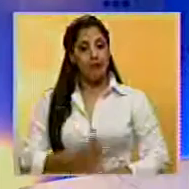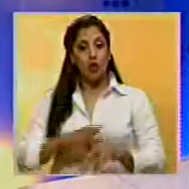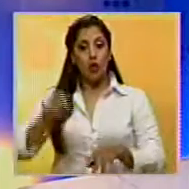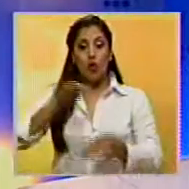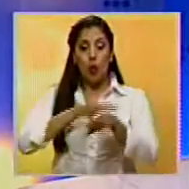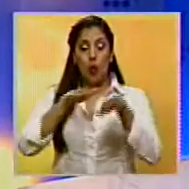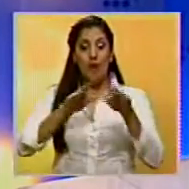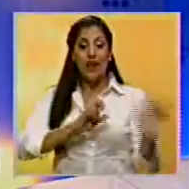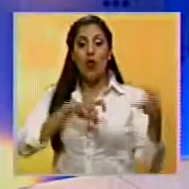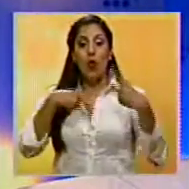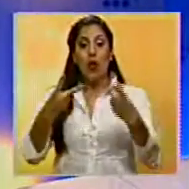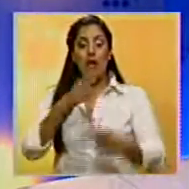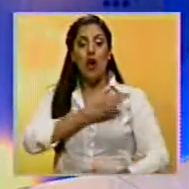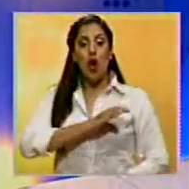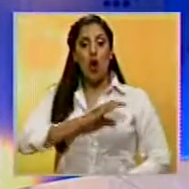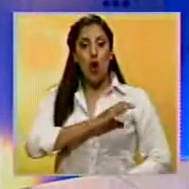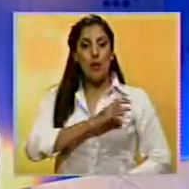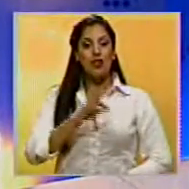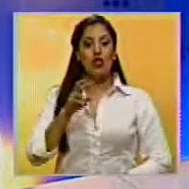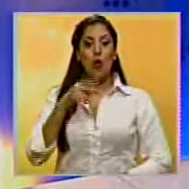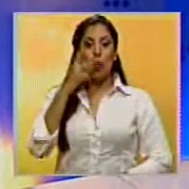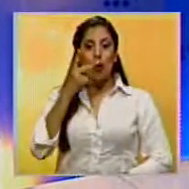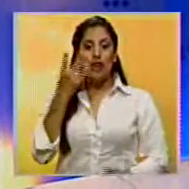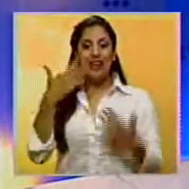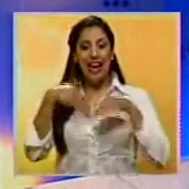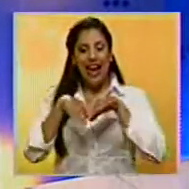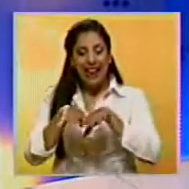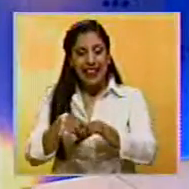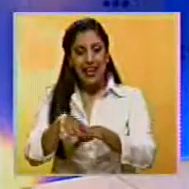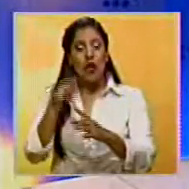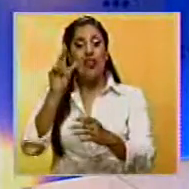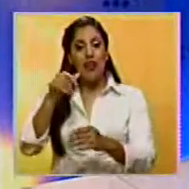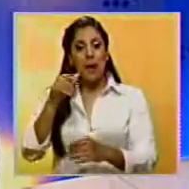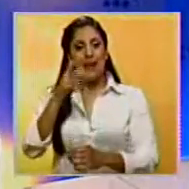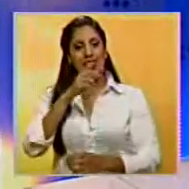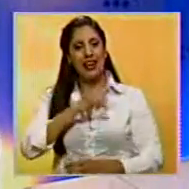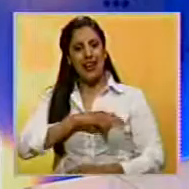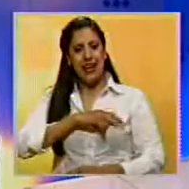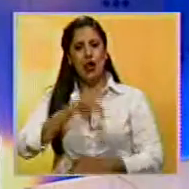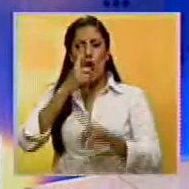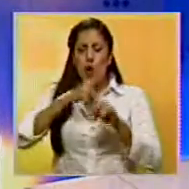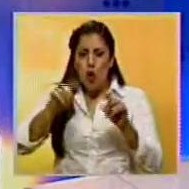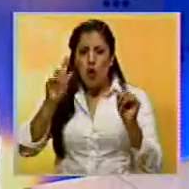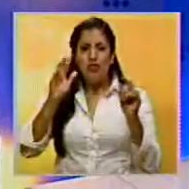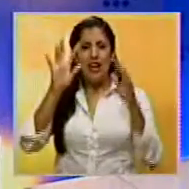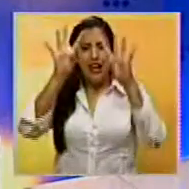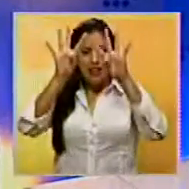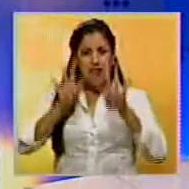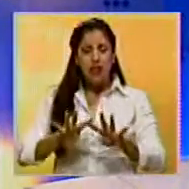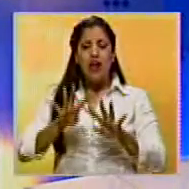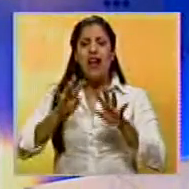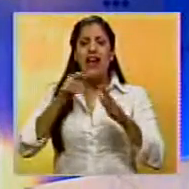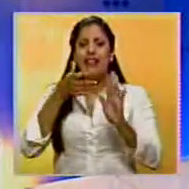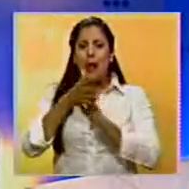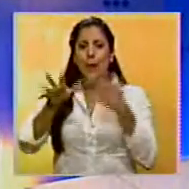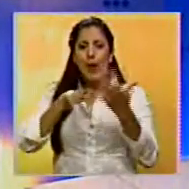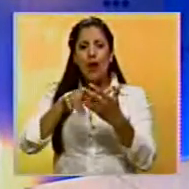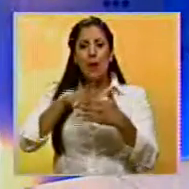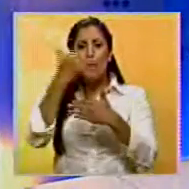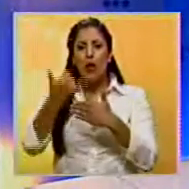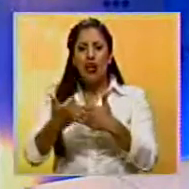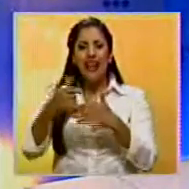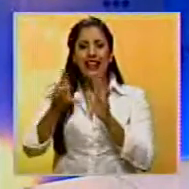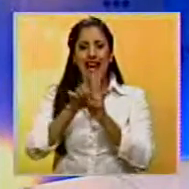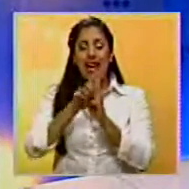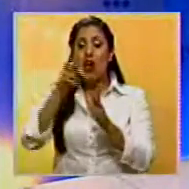Este jueves se instaló la comisión mixta entre política interior y cultos y régimen penitenciario para la elaboración del informe final del proyecto